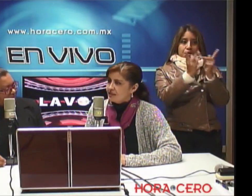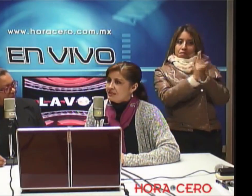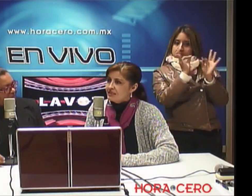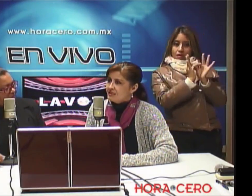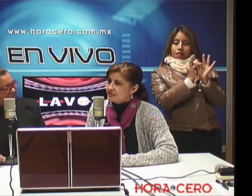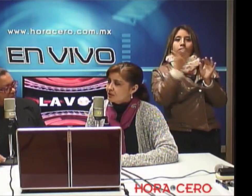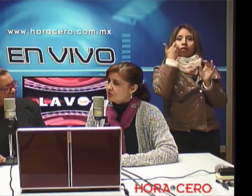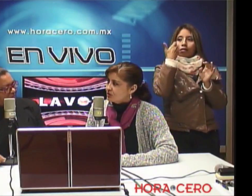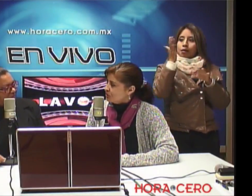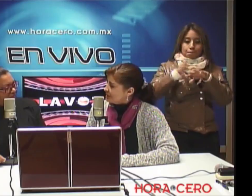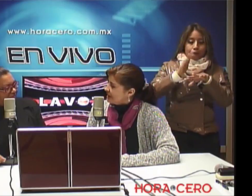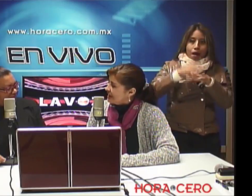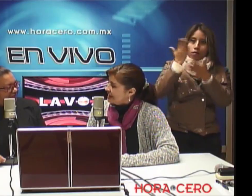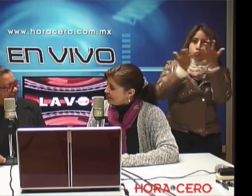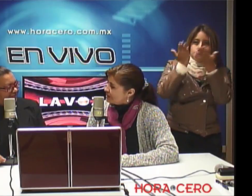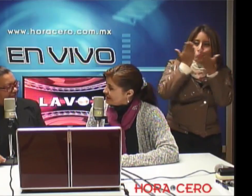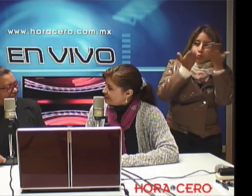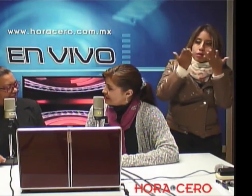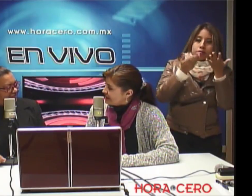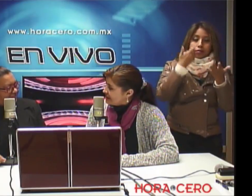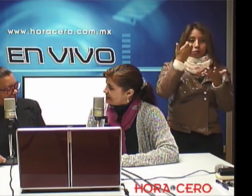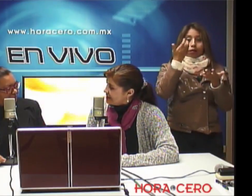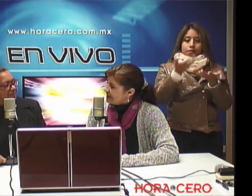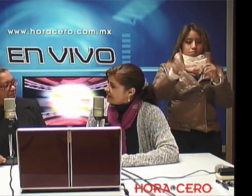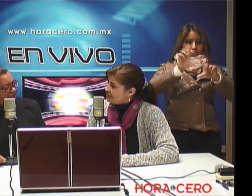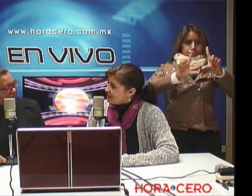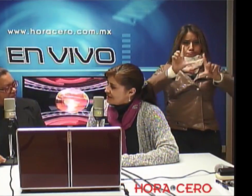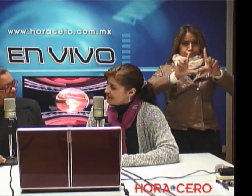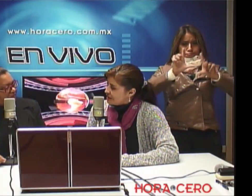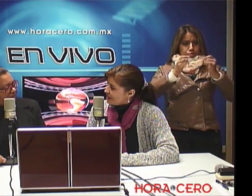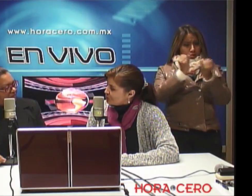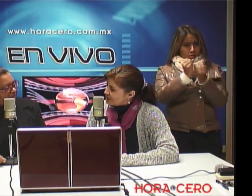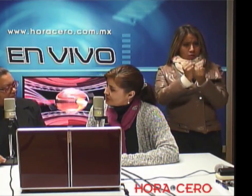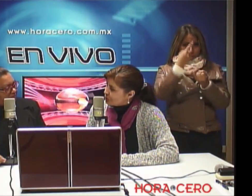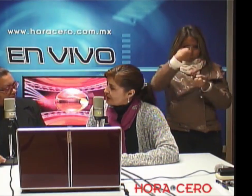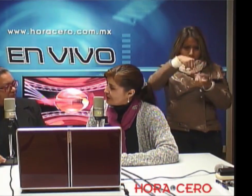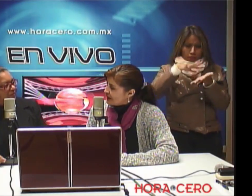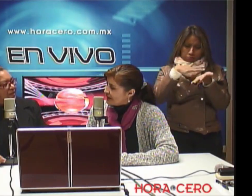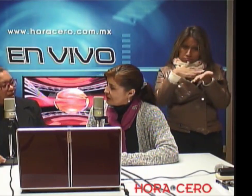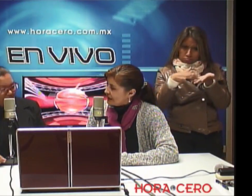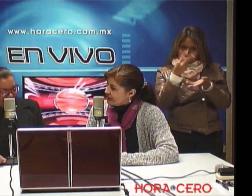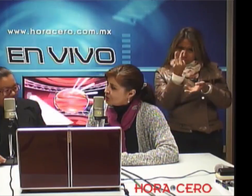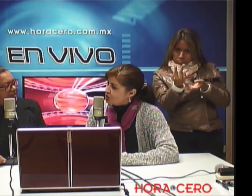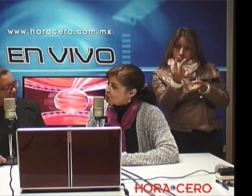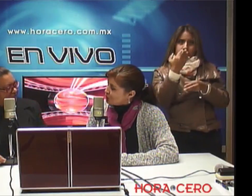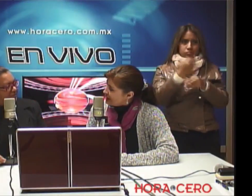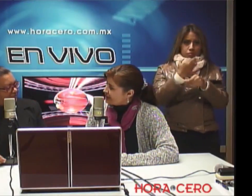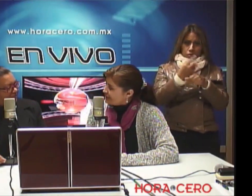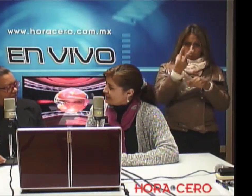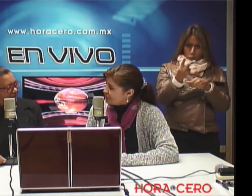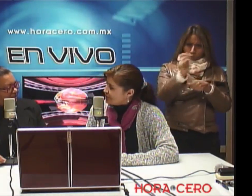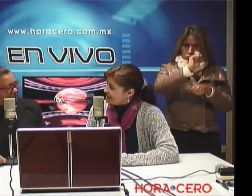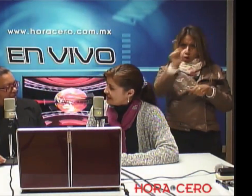y que están interesados en conocer la lengua de señas mexicanas y además el sistema de lectoescritura de braille. Así es.